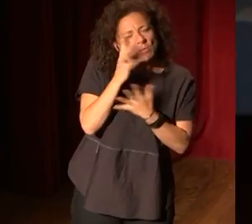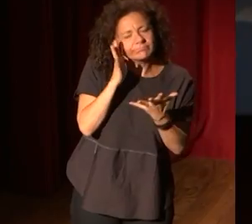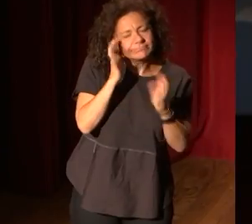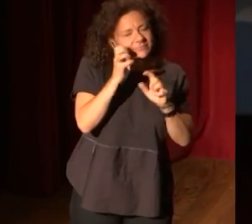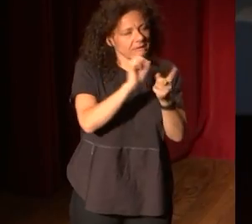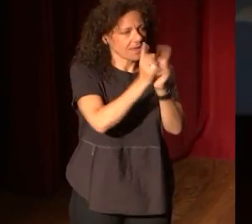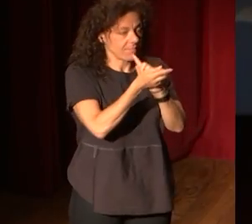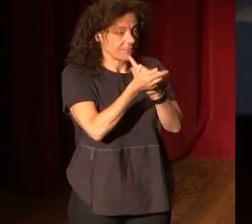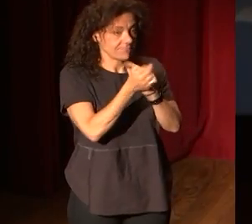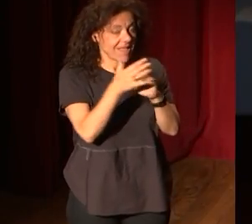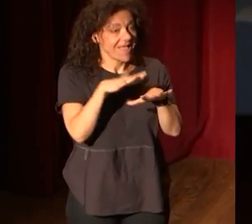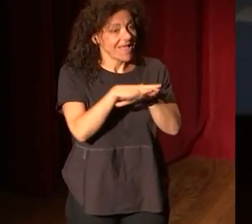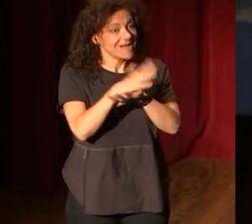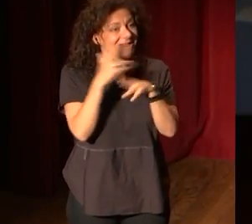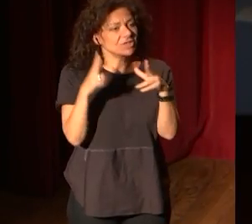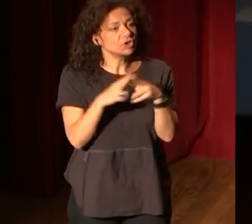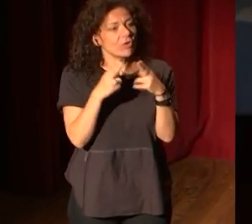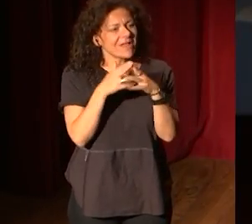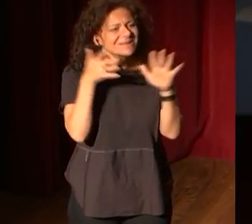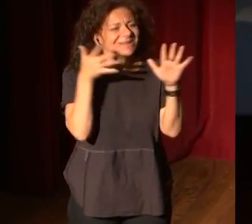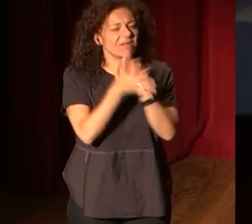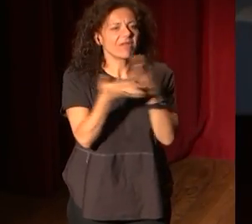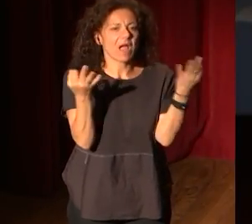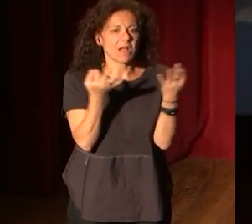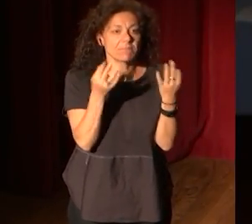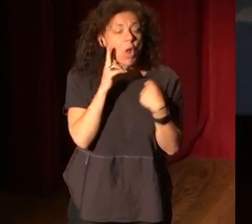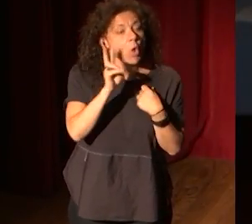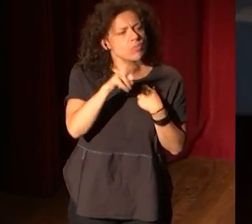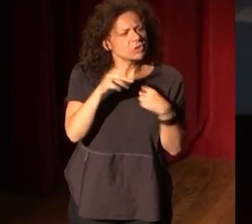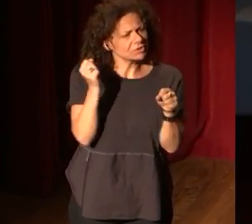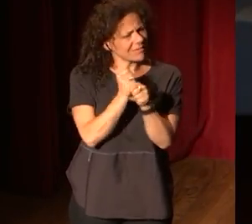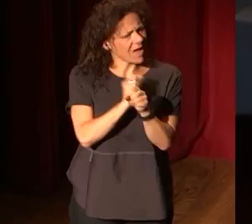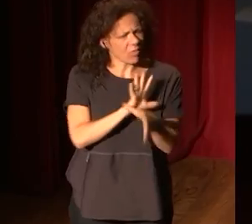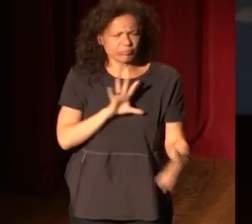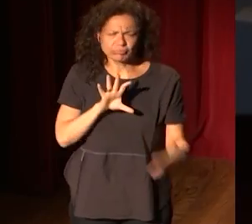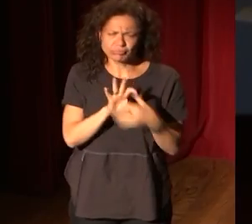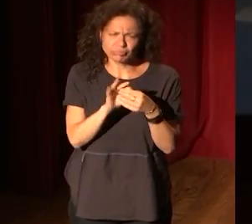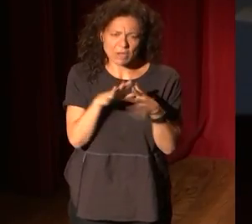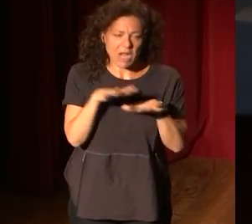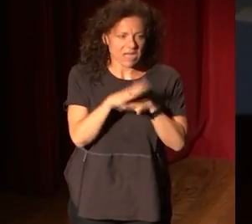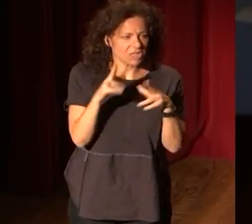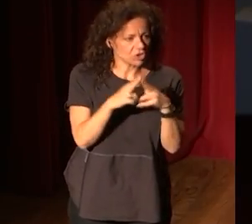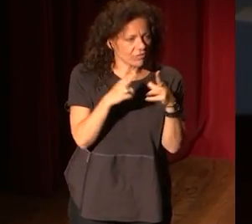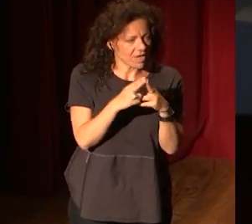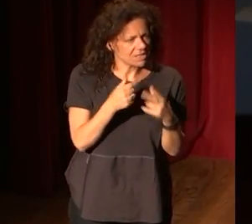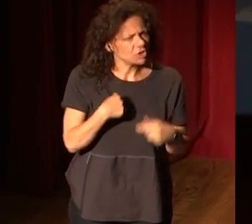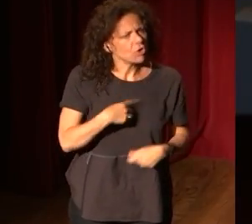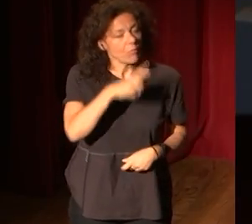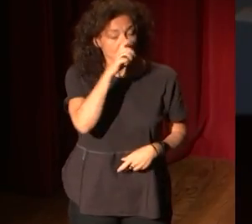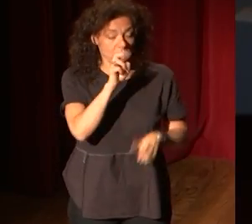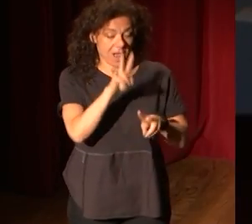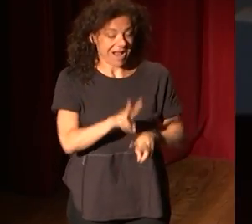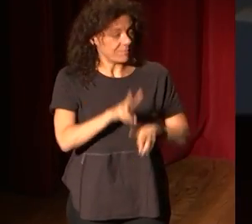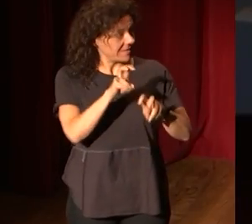las redes sociales implican esto y en el museo hemos trabajado muchísimo en redes sociales pero cuánto perdemos yo recuerdo cuando al principio